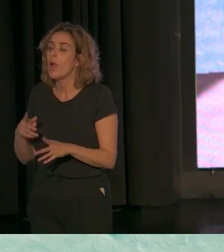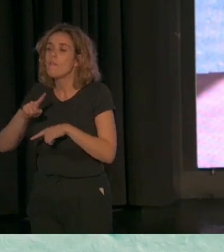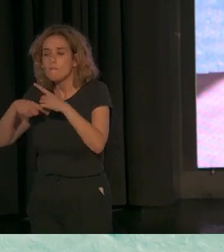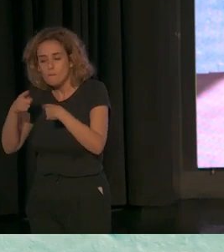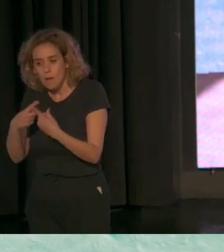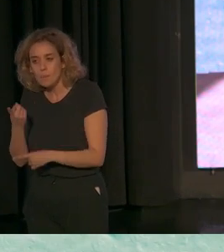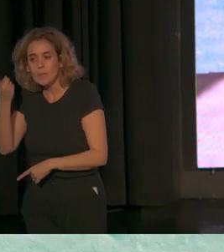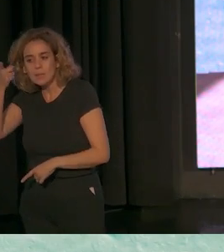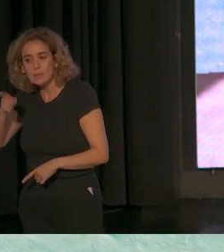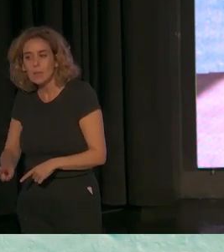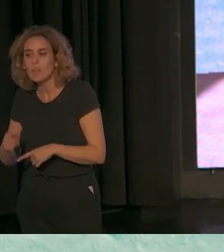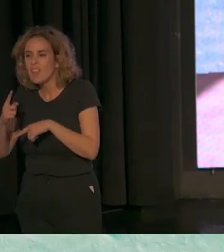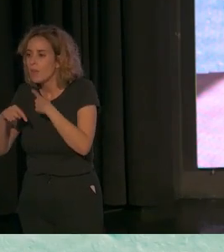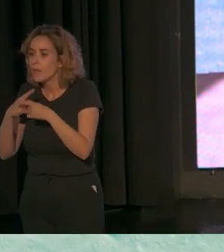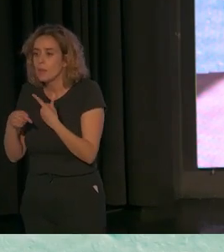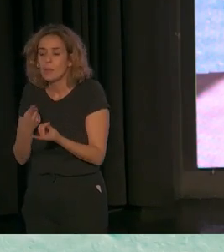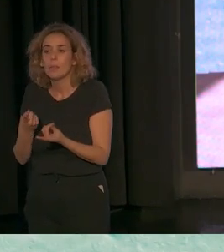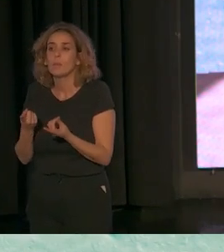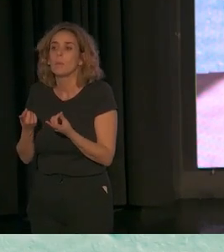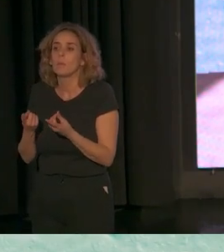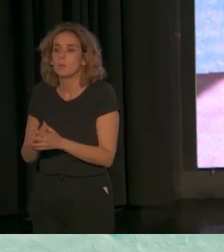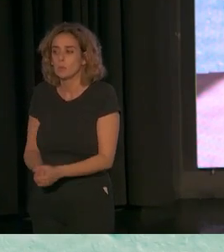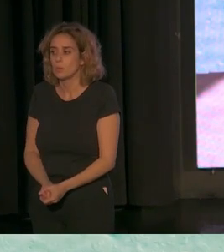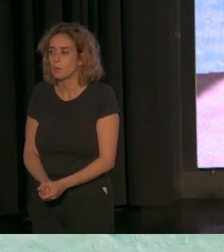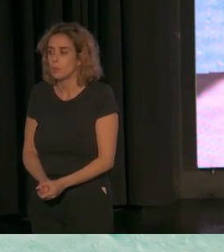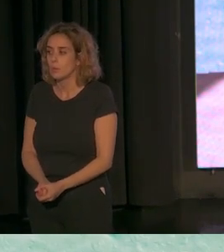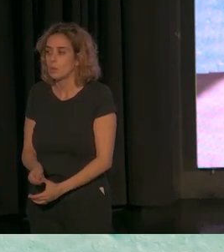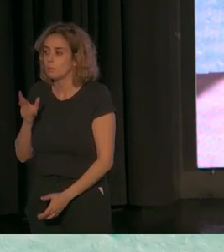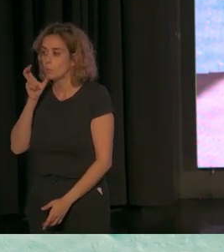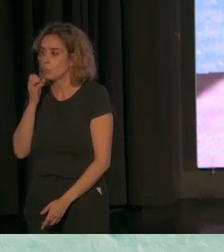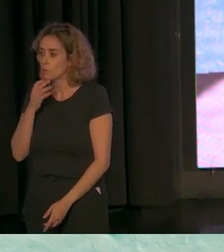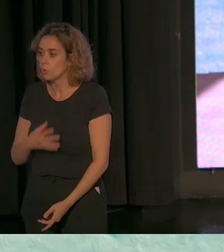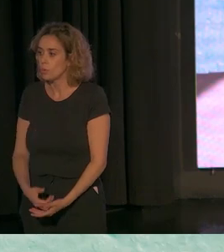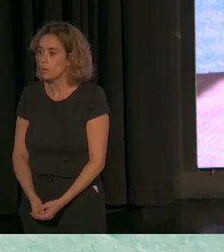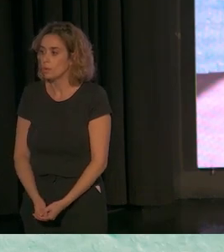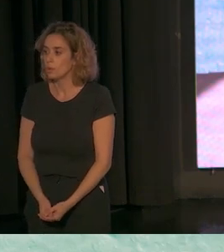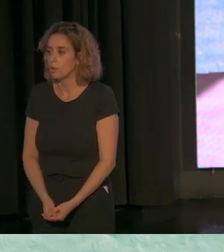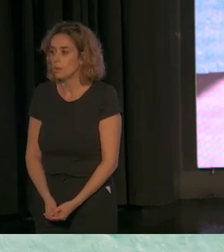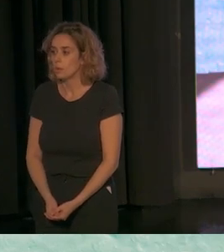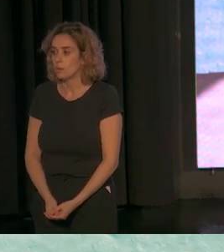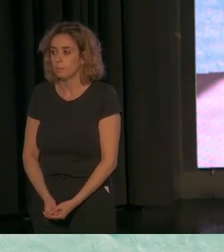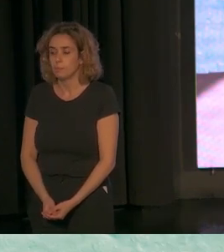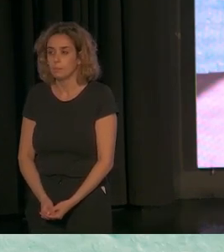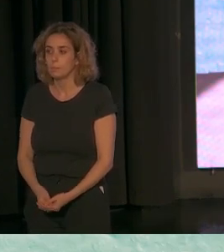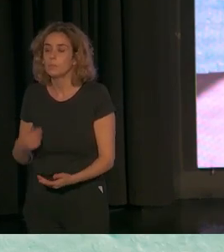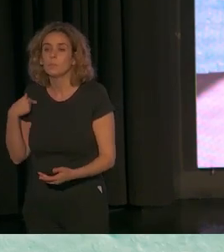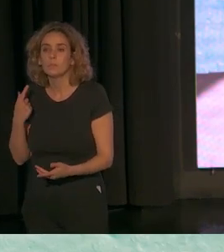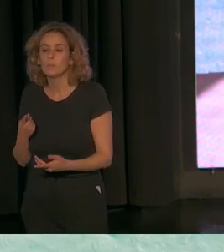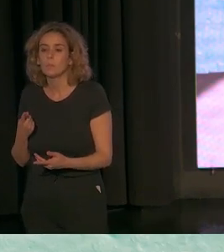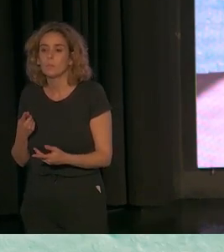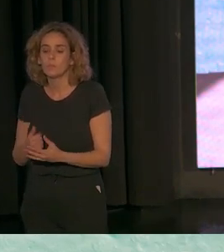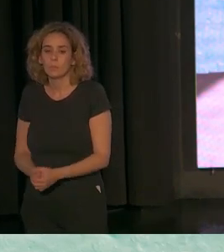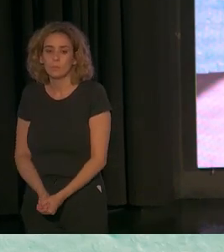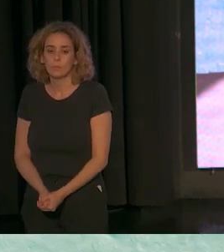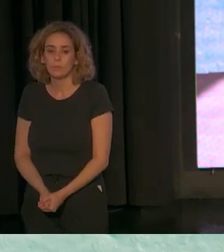familias. Las familias venían de modelos, y todavía algunos de ellos persistentes, en los que llevaban a cabo,